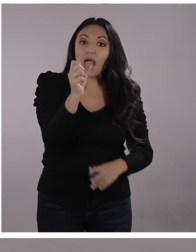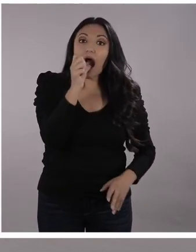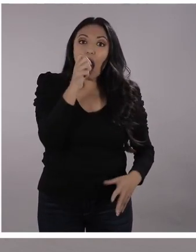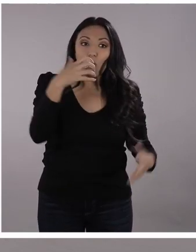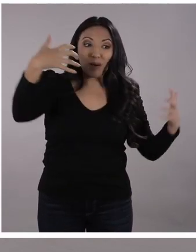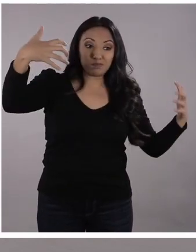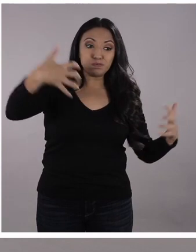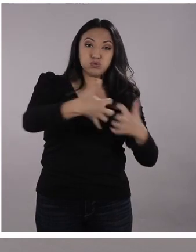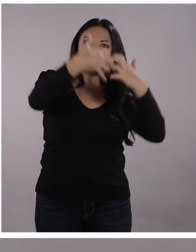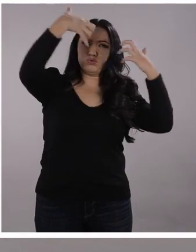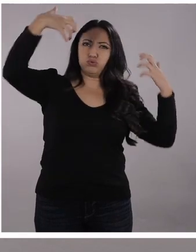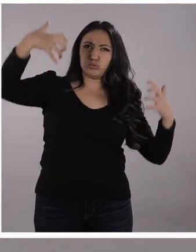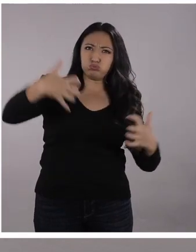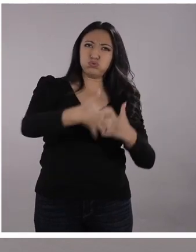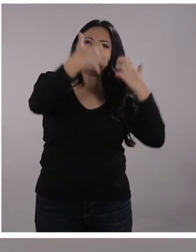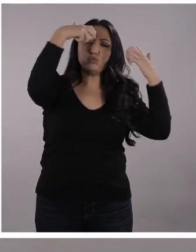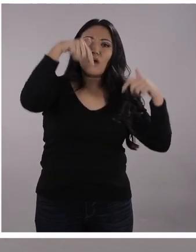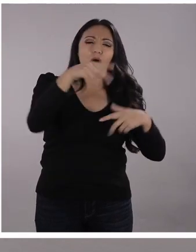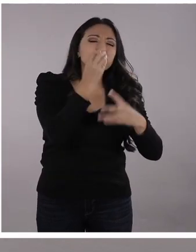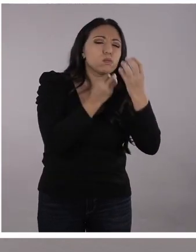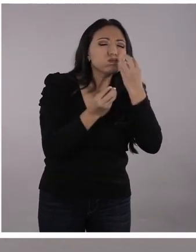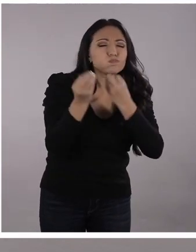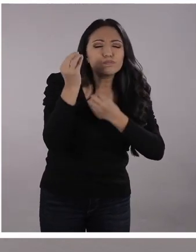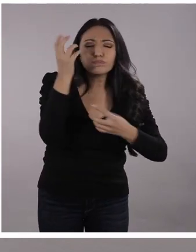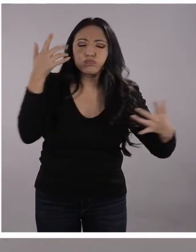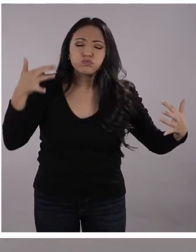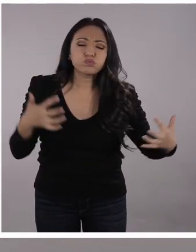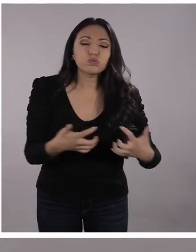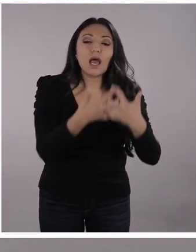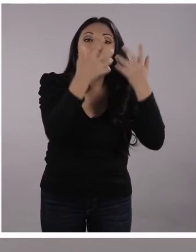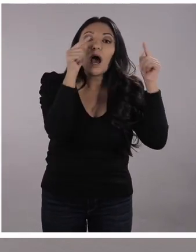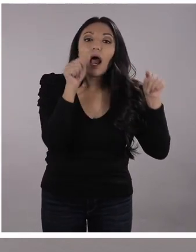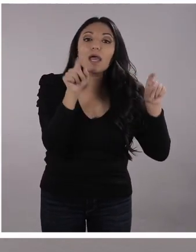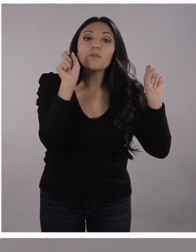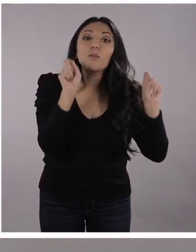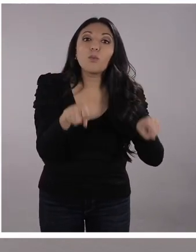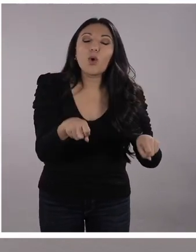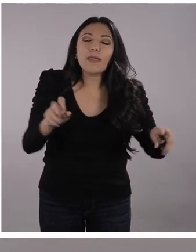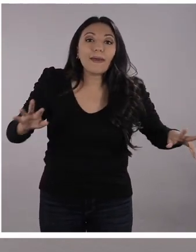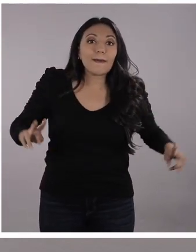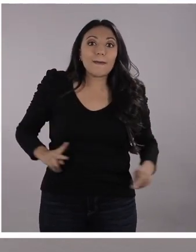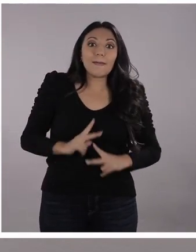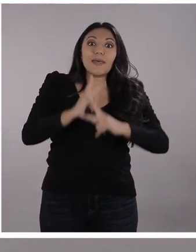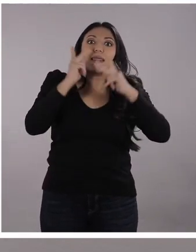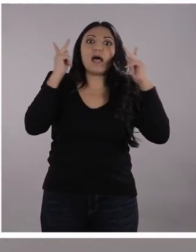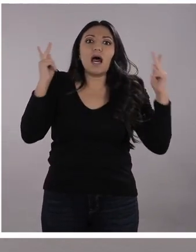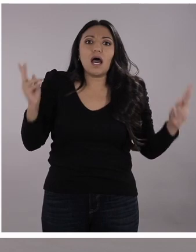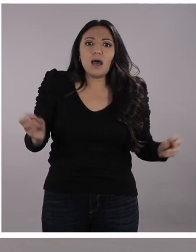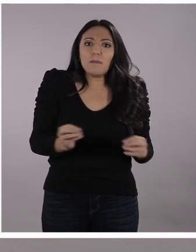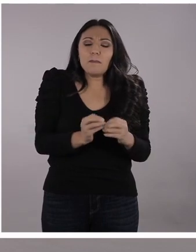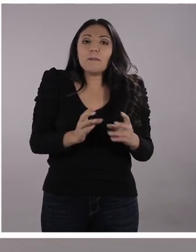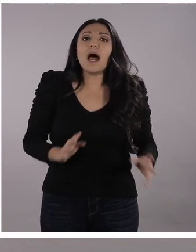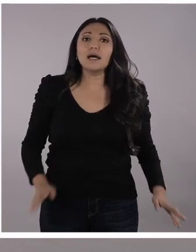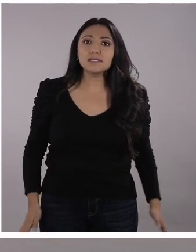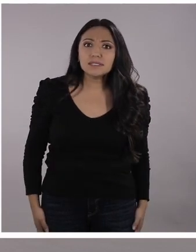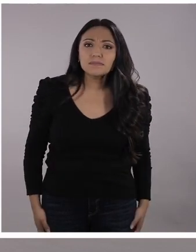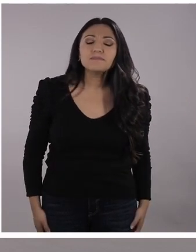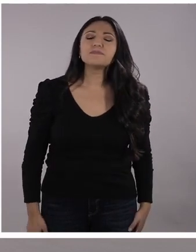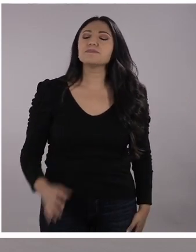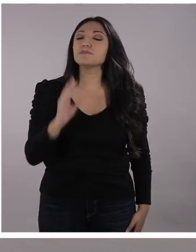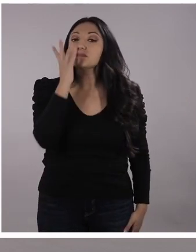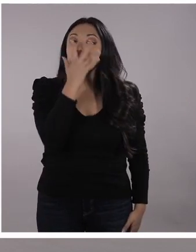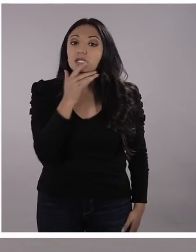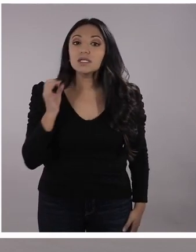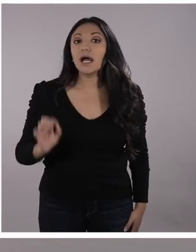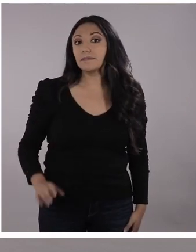se genera, porque hay muchos nutrientes, porque se da la posibilidad de generar mucha vida, es increíble, es maravilloso.